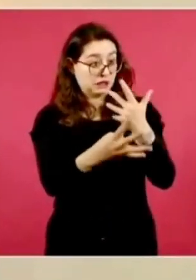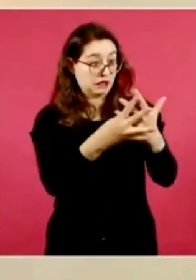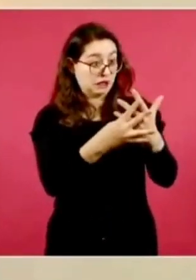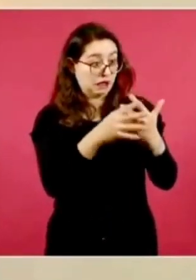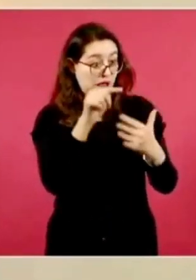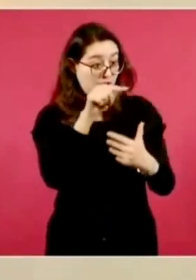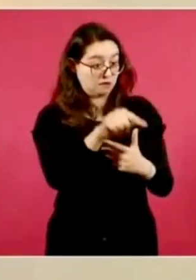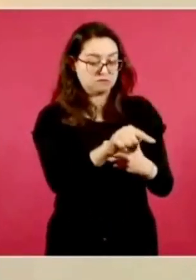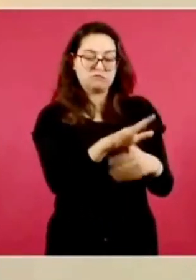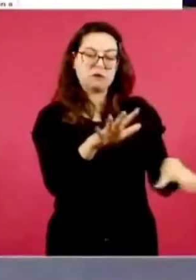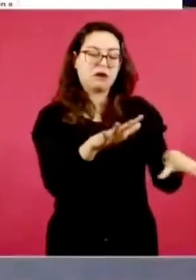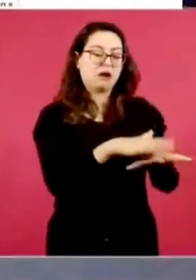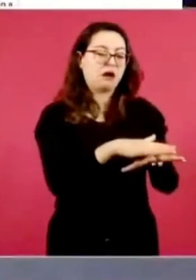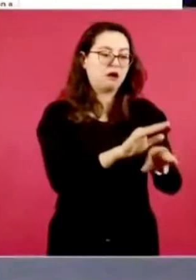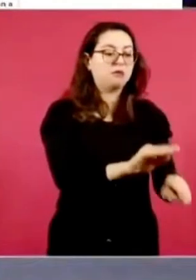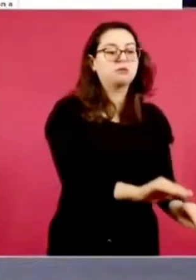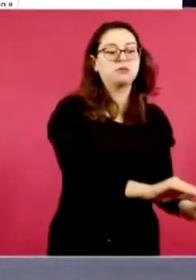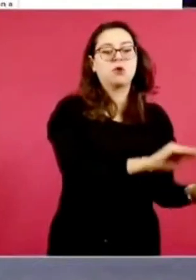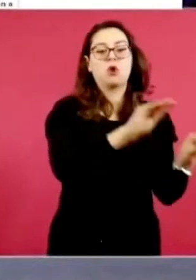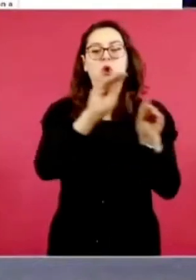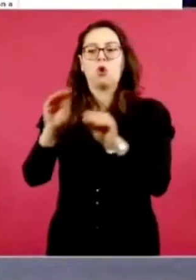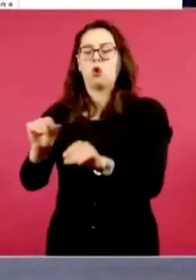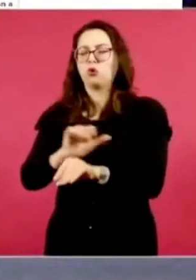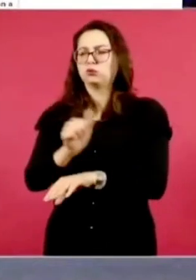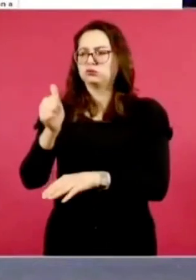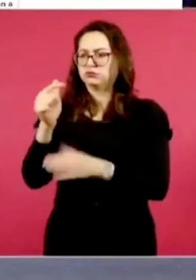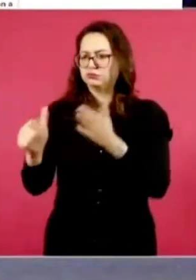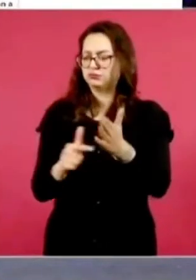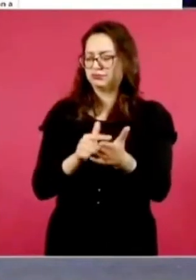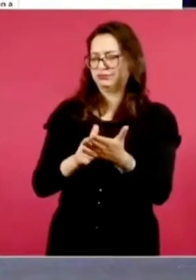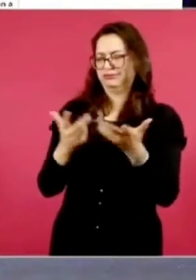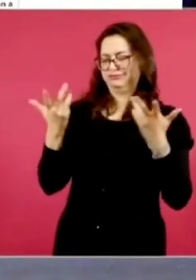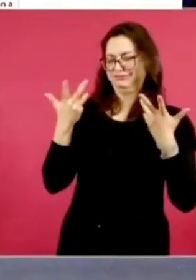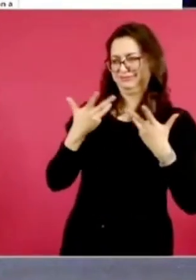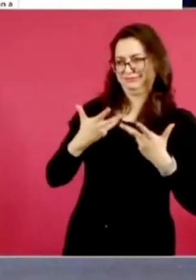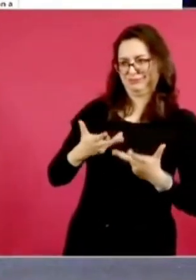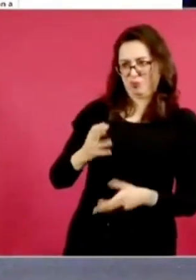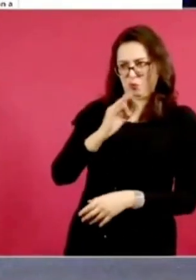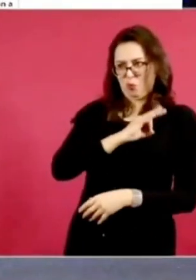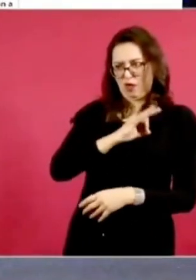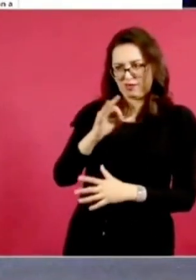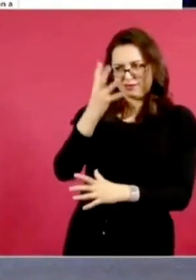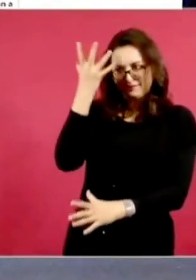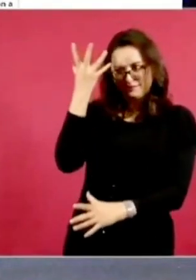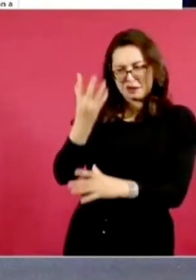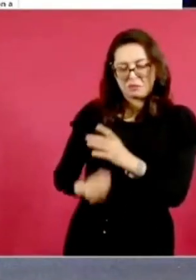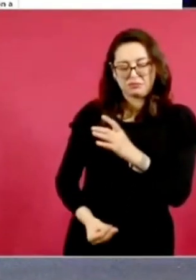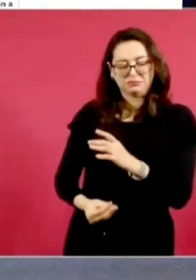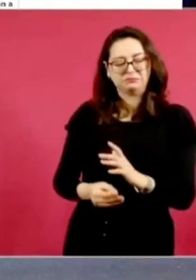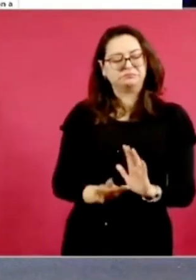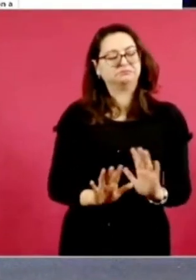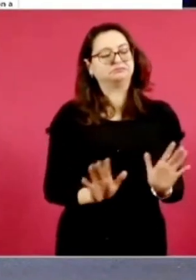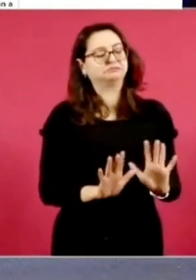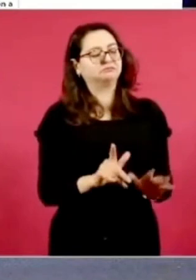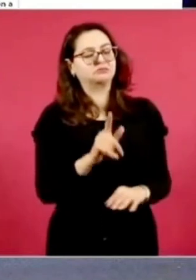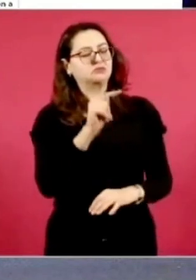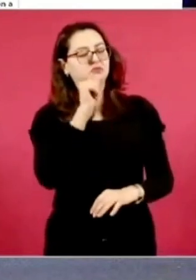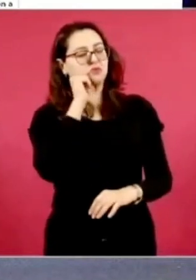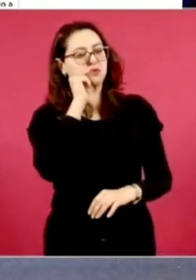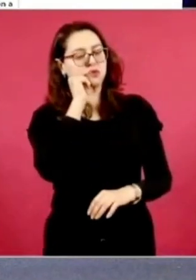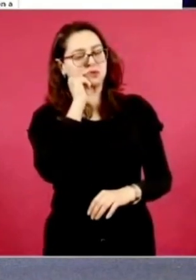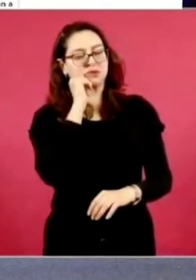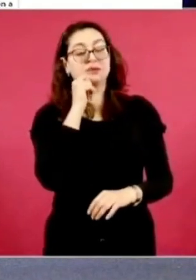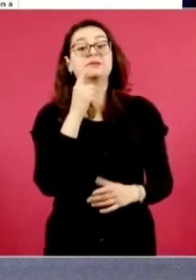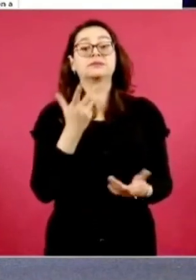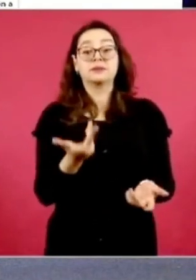a pesar del riesgo que representaba dicho traslado. Además, en su audiencia del 25 de enero